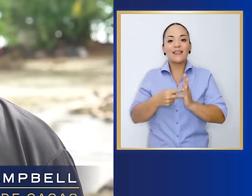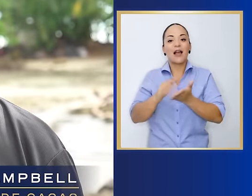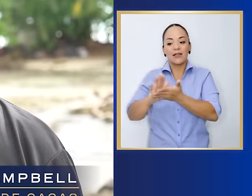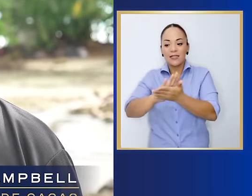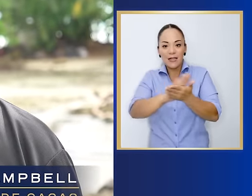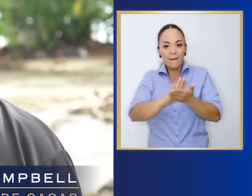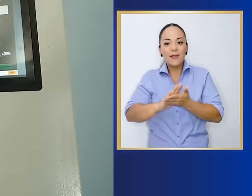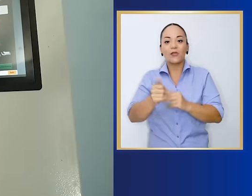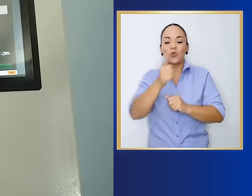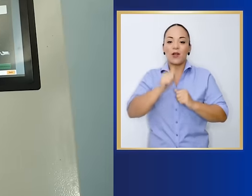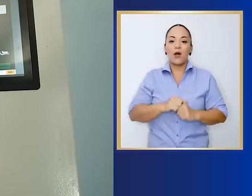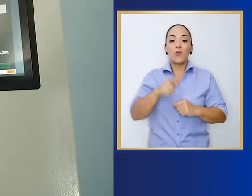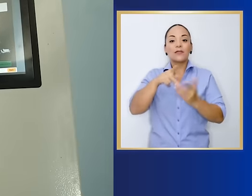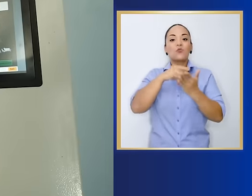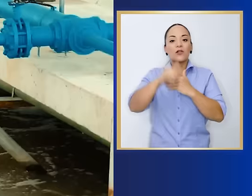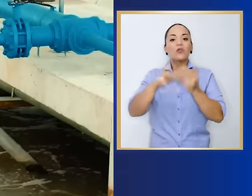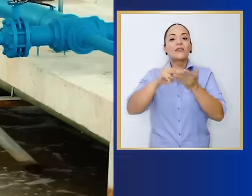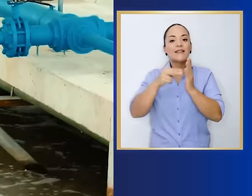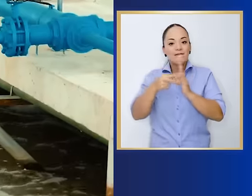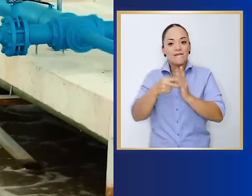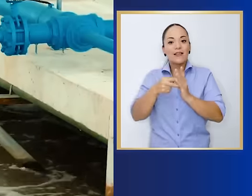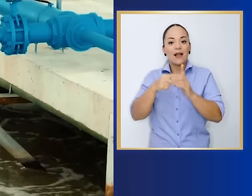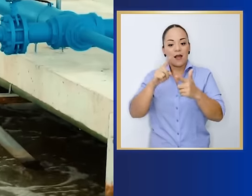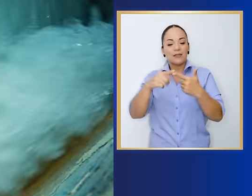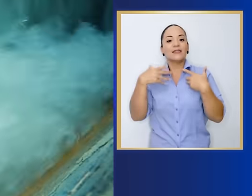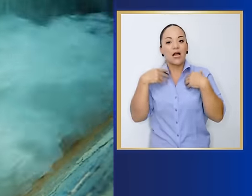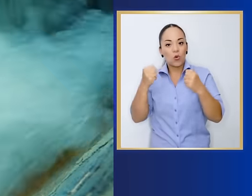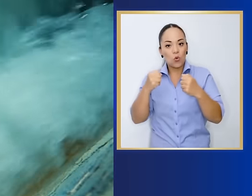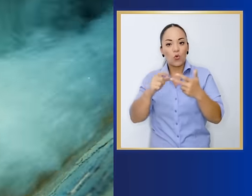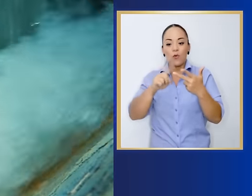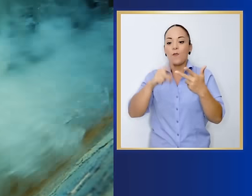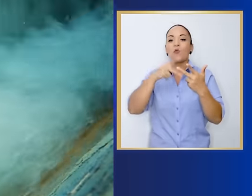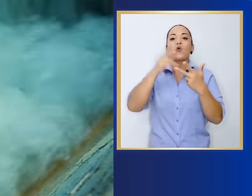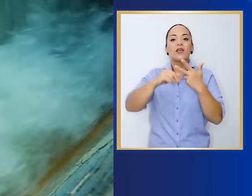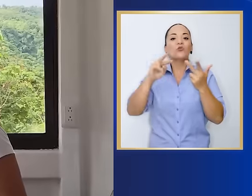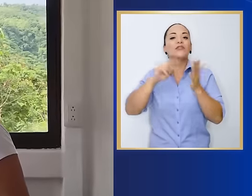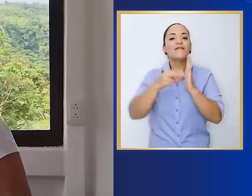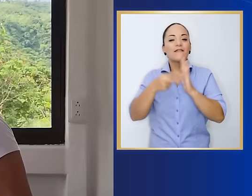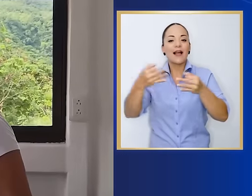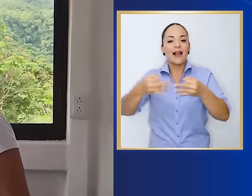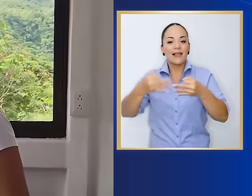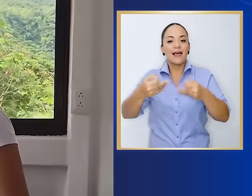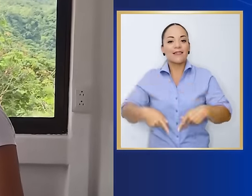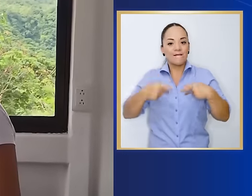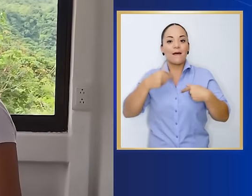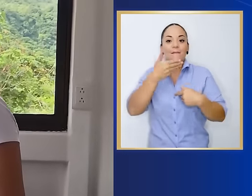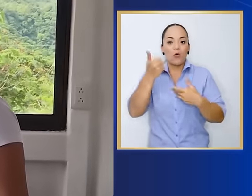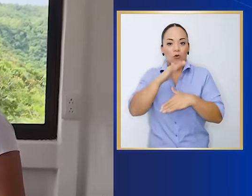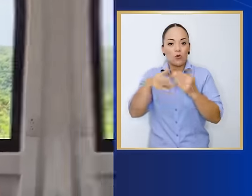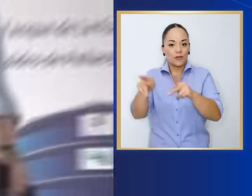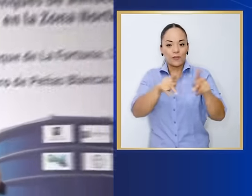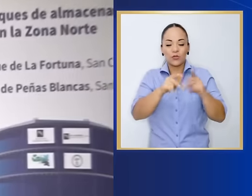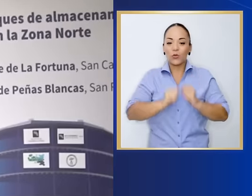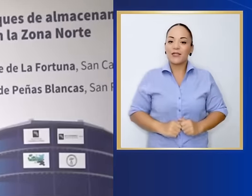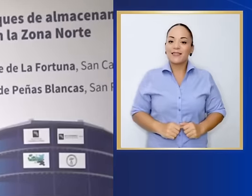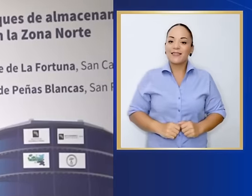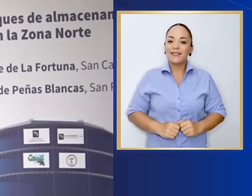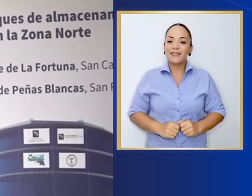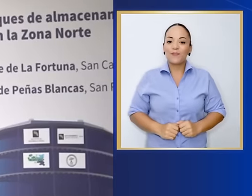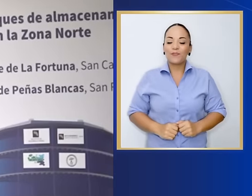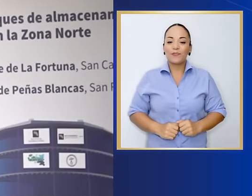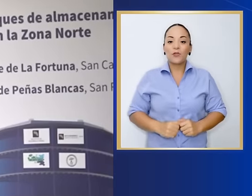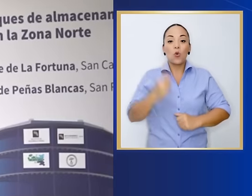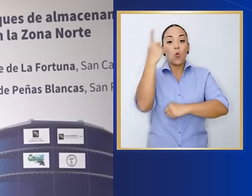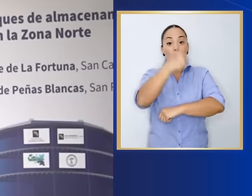sañamiento, este proyecto significa salud, este proyecto significa mejor calidad de vida para nuestra gente. Un día